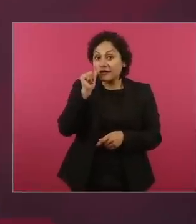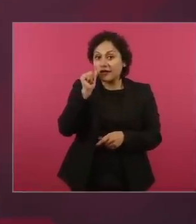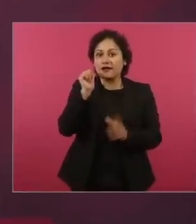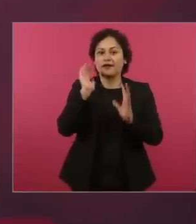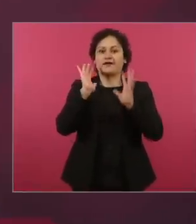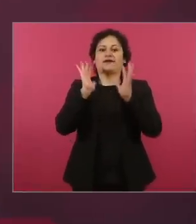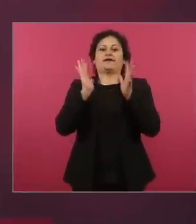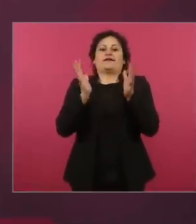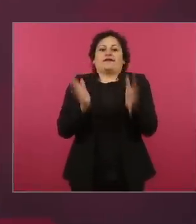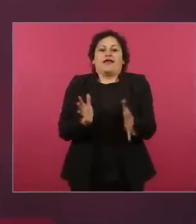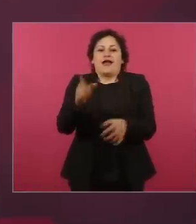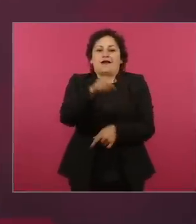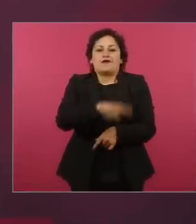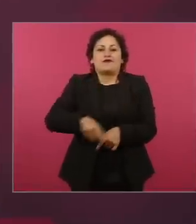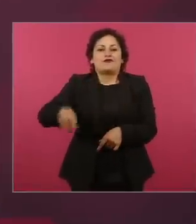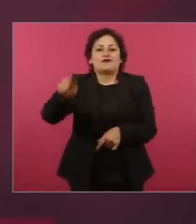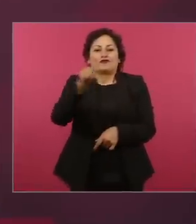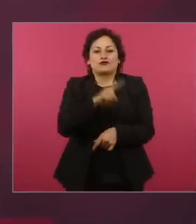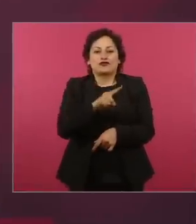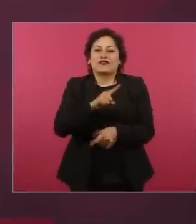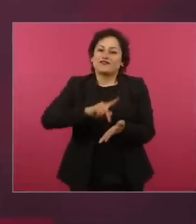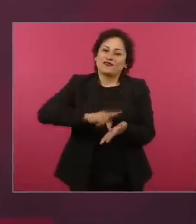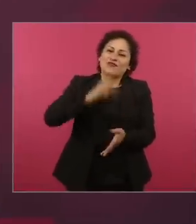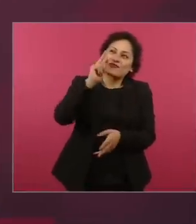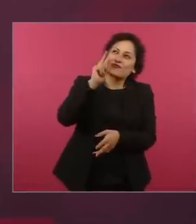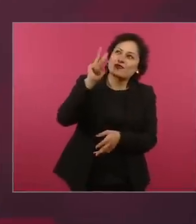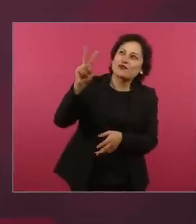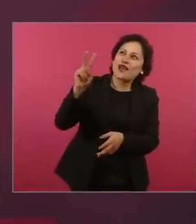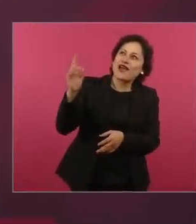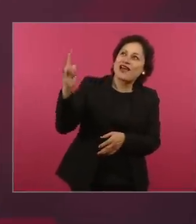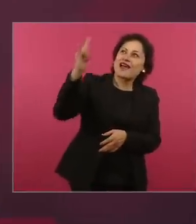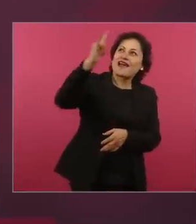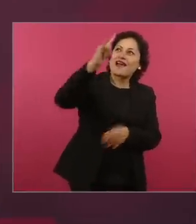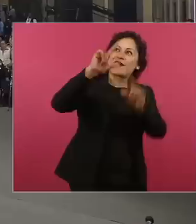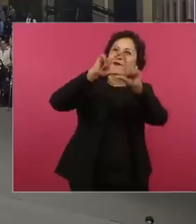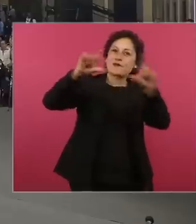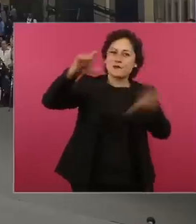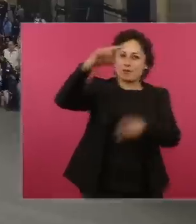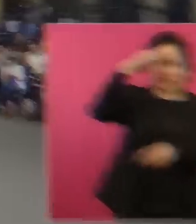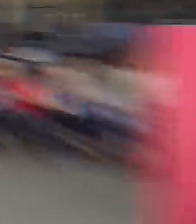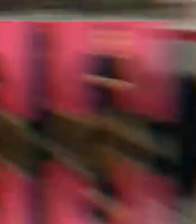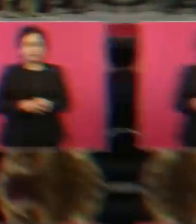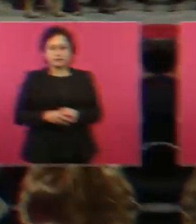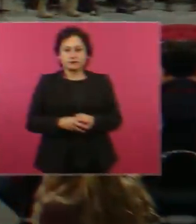puedan surgir en los aires a Mexicana Aviación. Gracias.